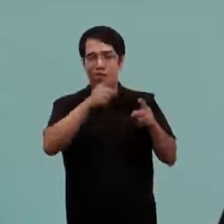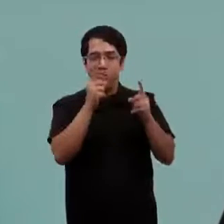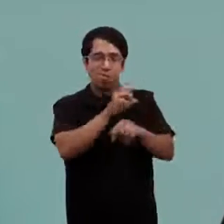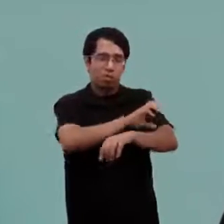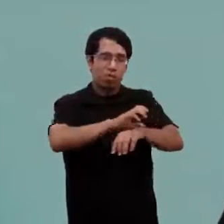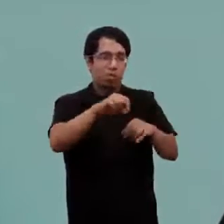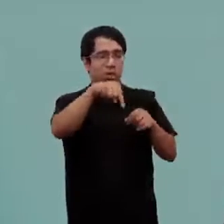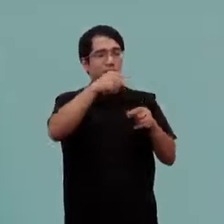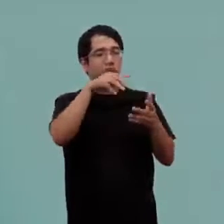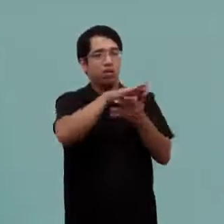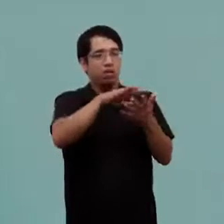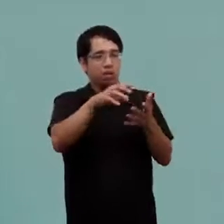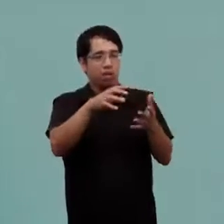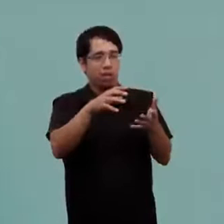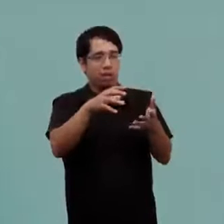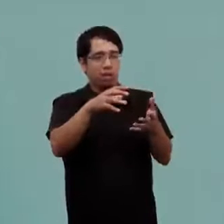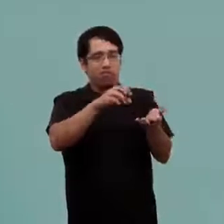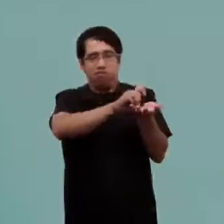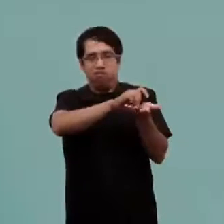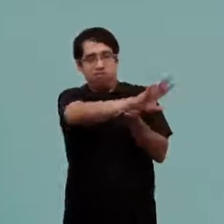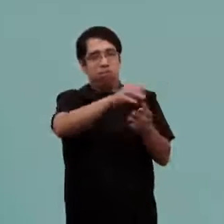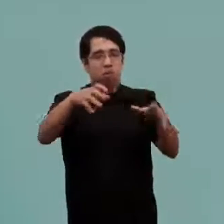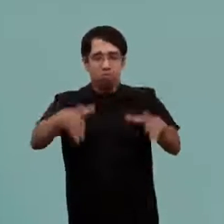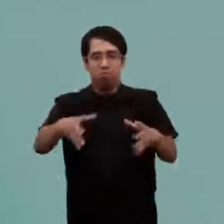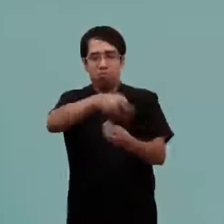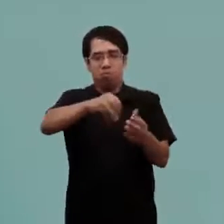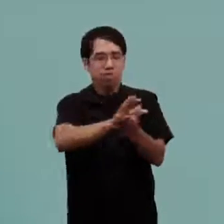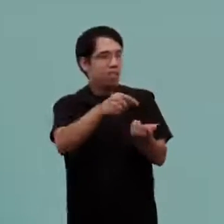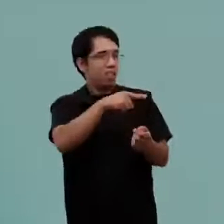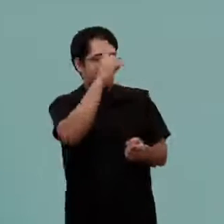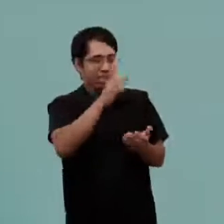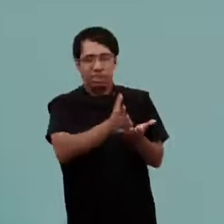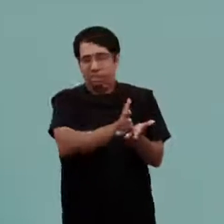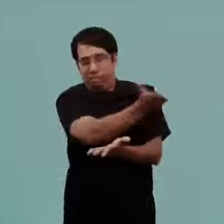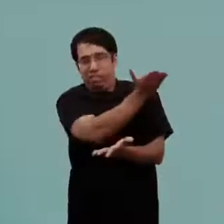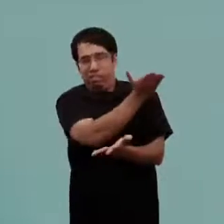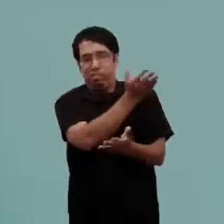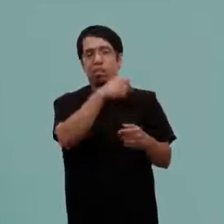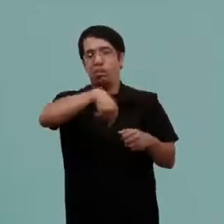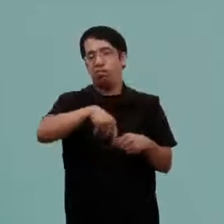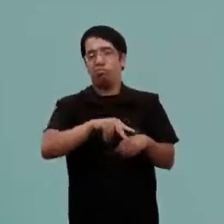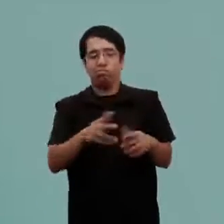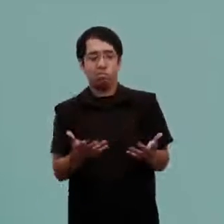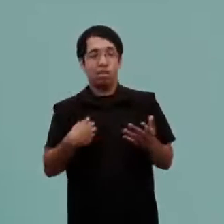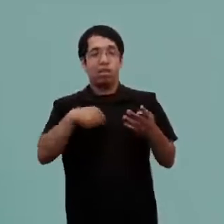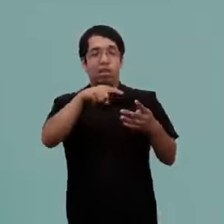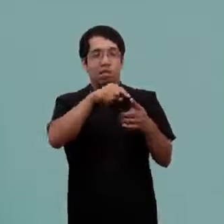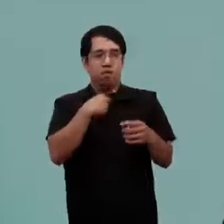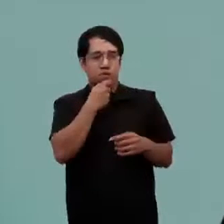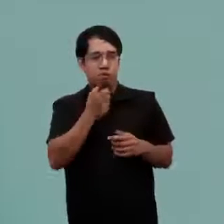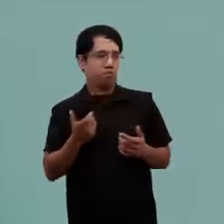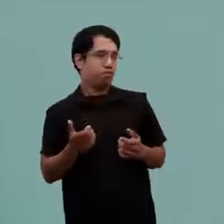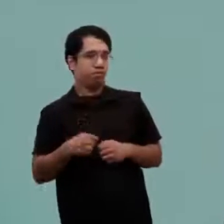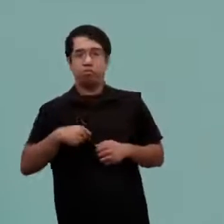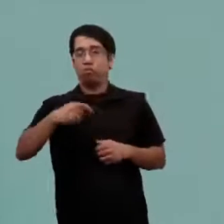exclusión total, en donde no se visibiliza a las personas con discapacidad. Es decir, no encontramos